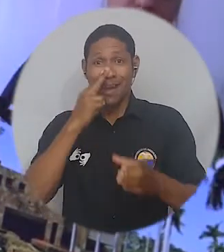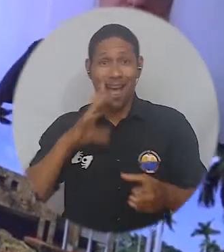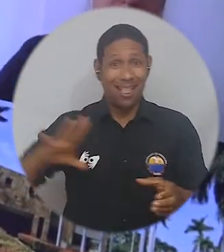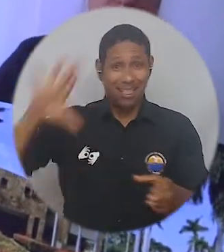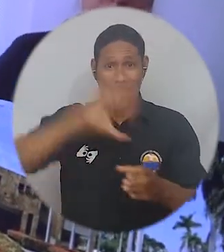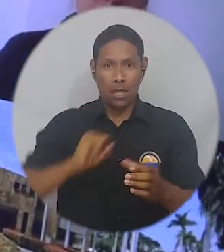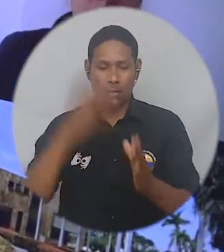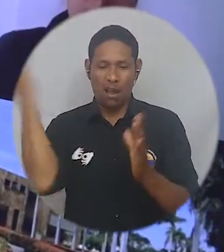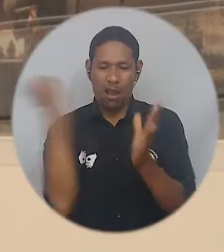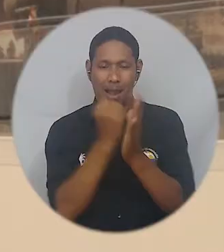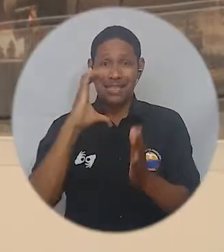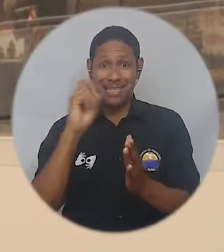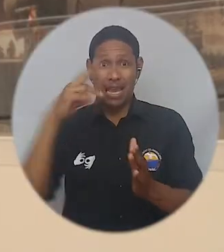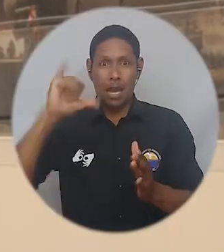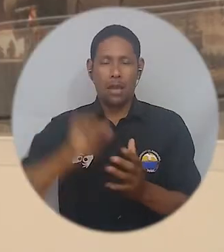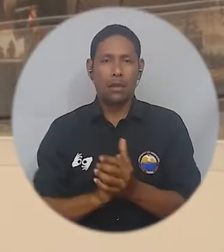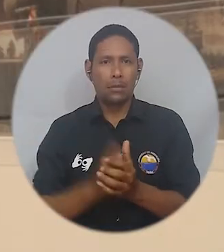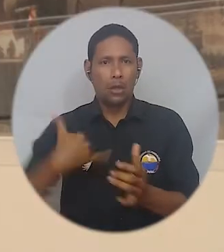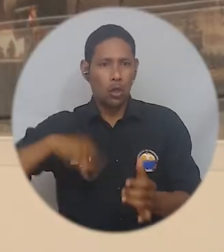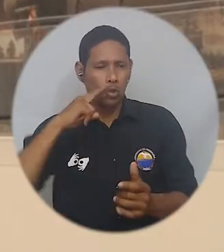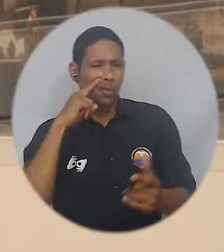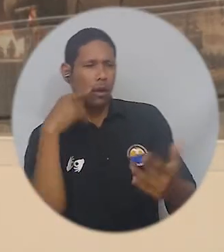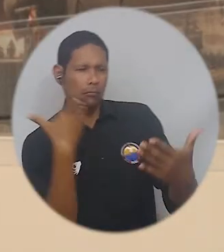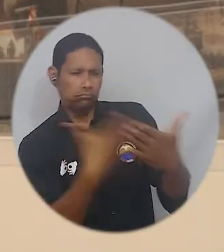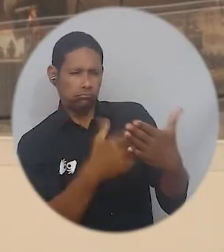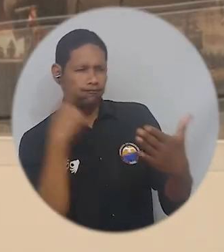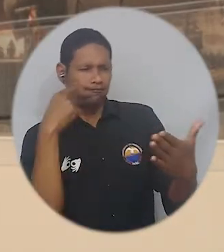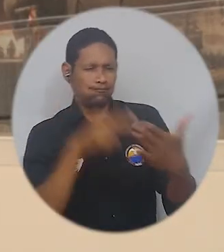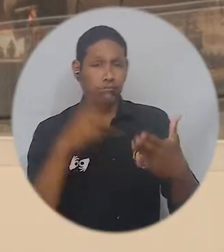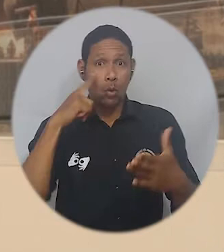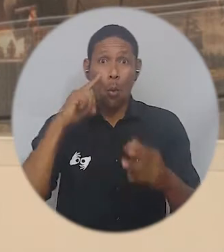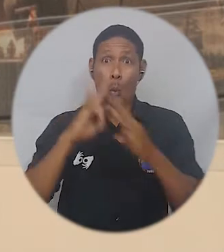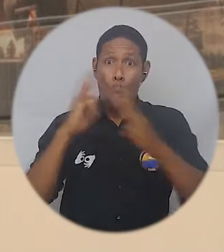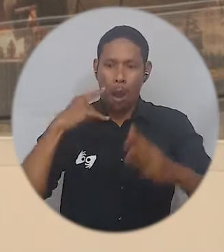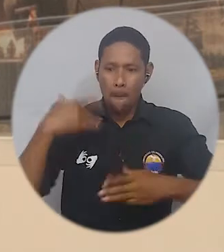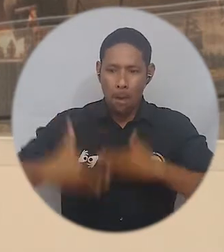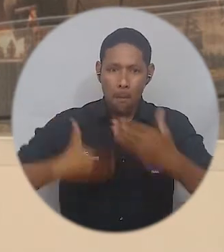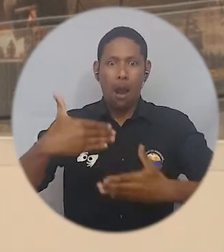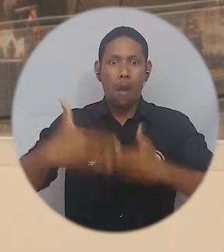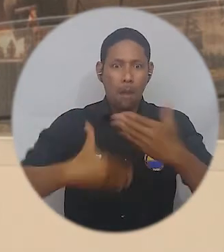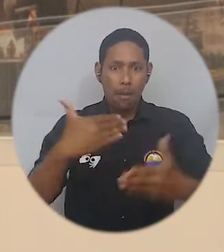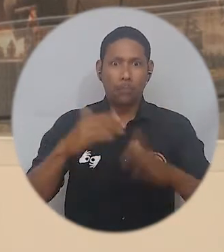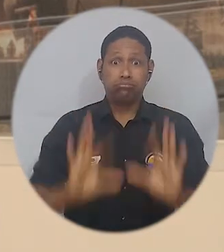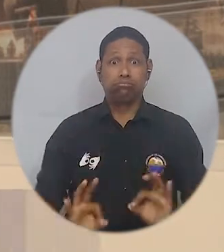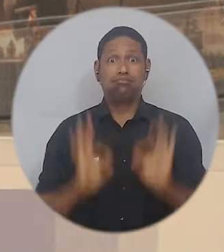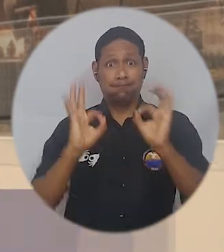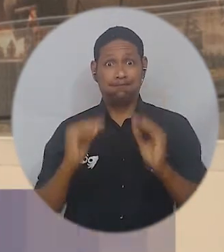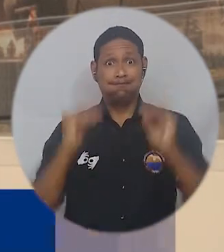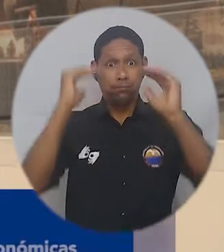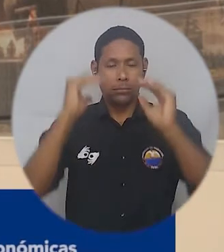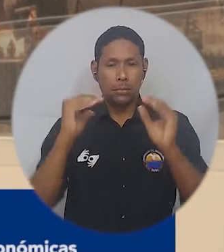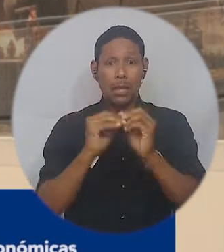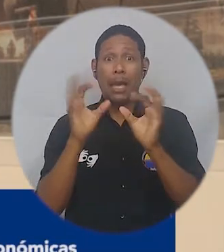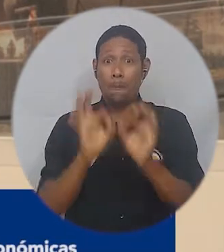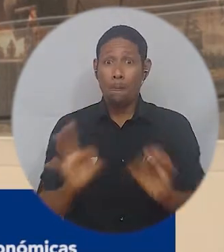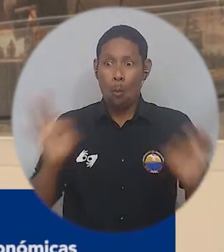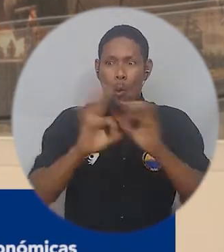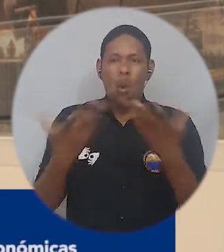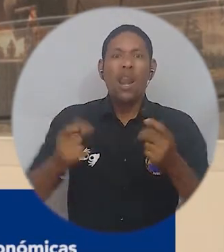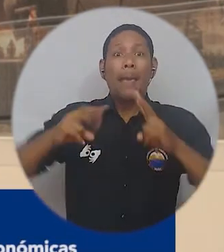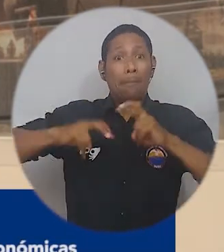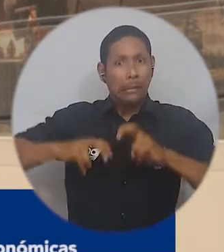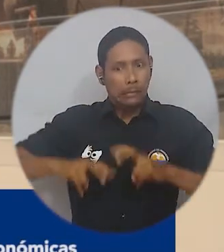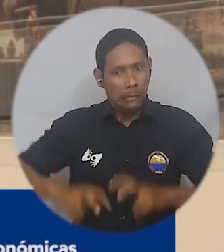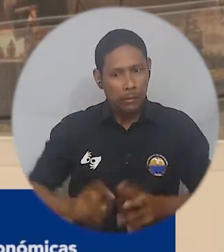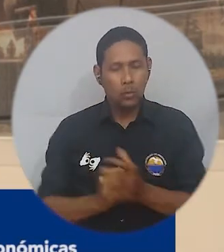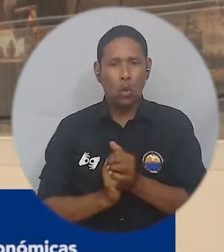Acreditación, CNA. Estamos dando cuenta de los avances que ha tenido la institución en los diferentes factores de calidad, muy importante los avances en